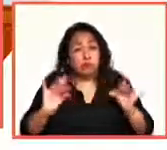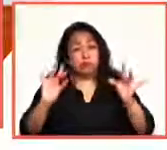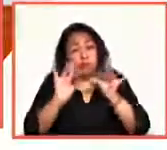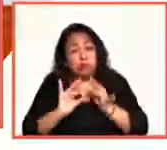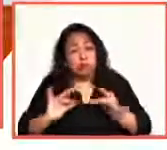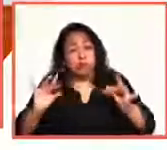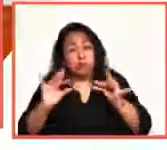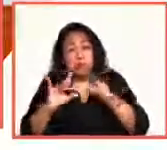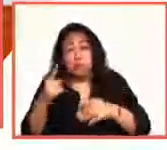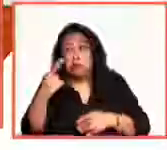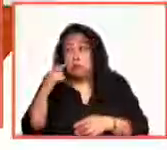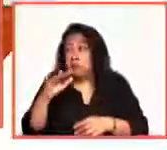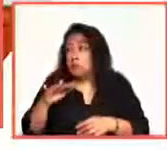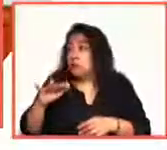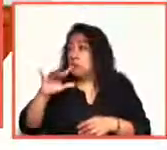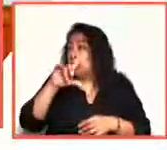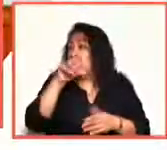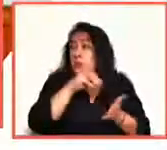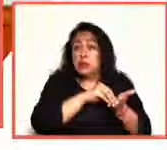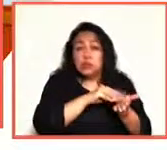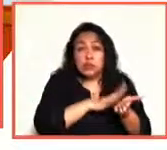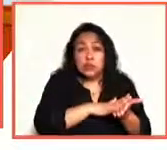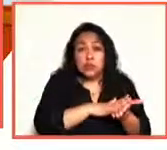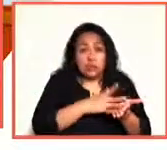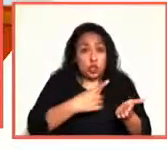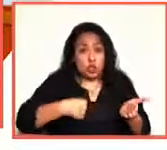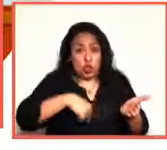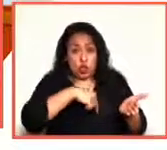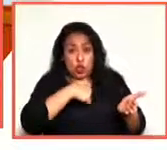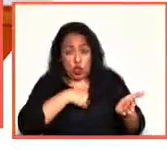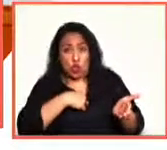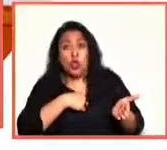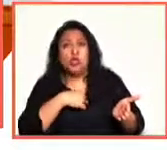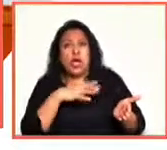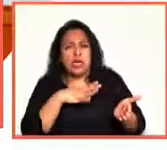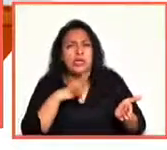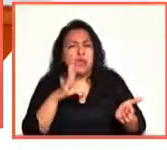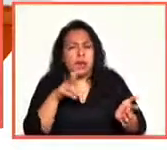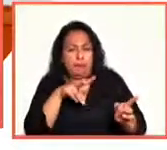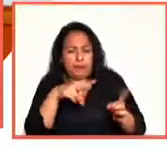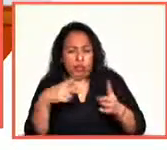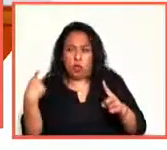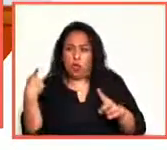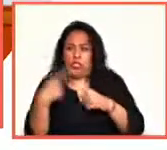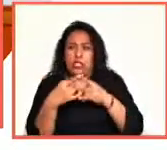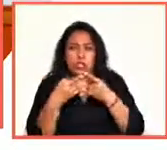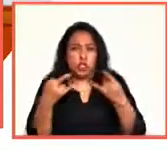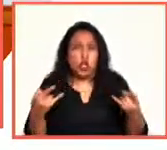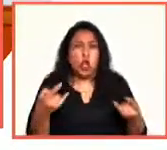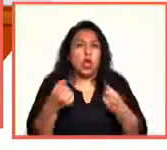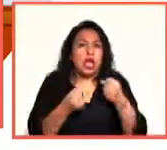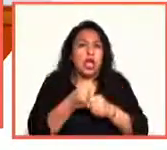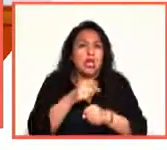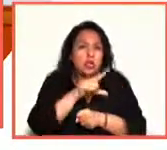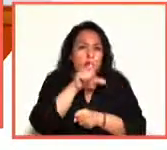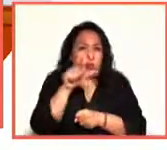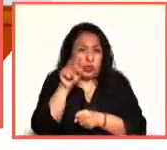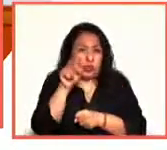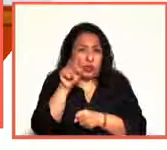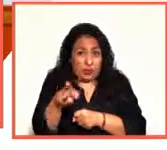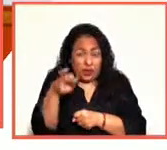lo que observa y luego cuenta, para nosotros que tenemos ya la perspectiva histórica de tantos años después, es verdaderamente